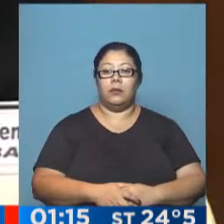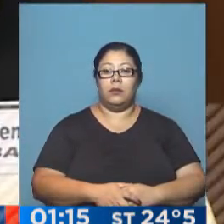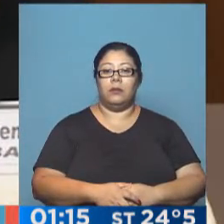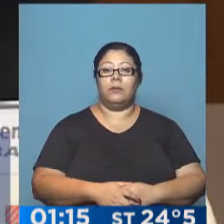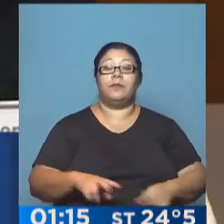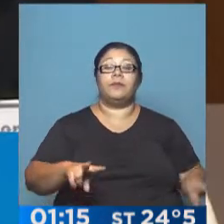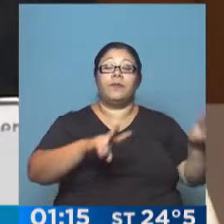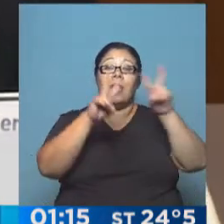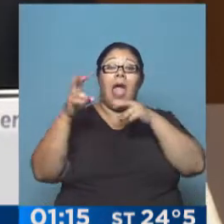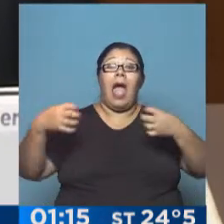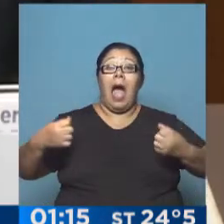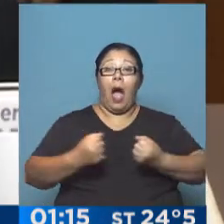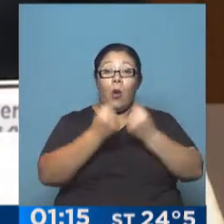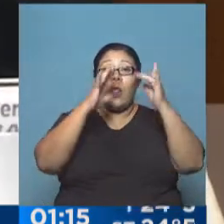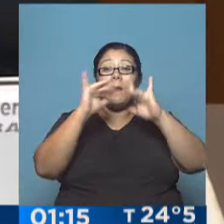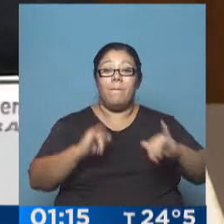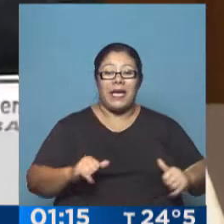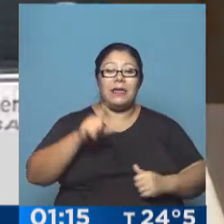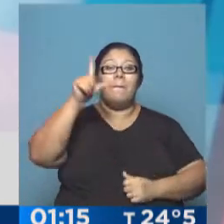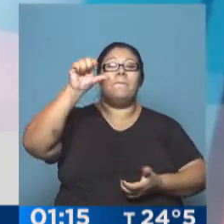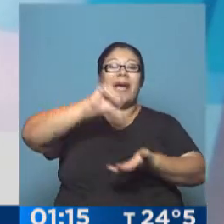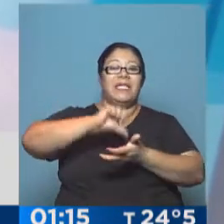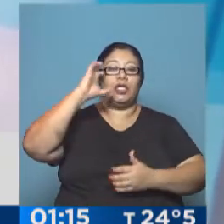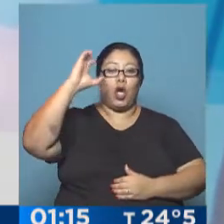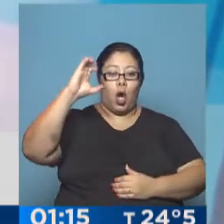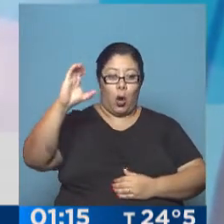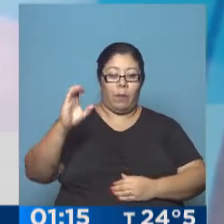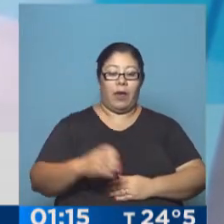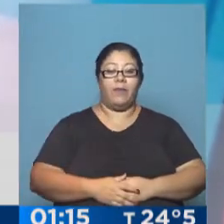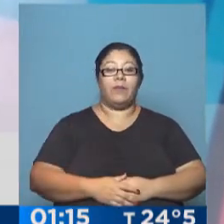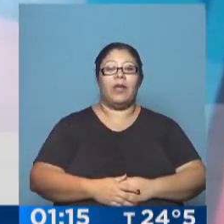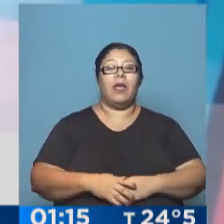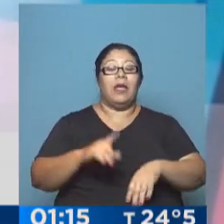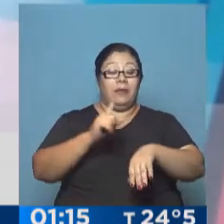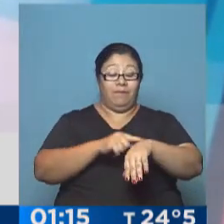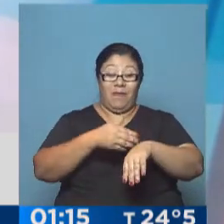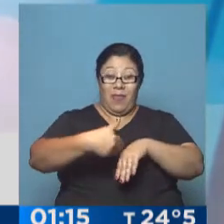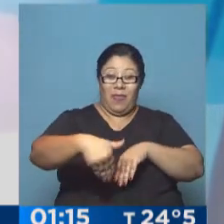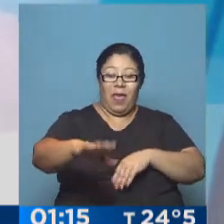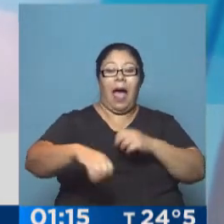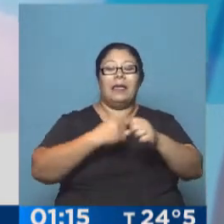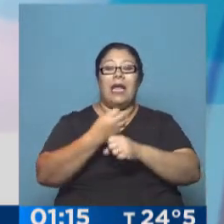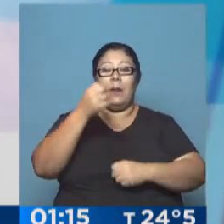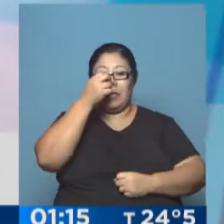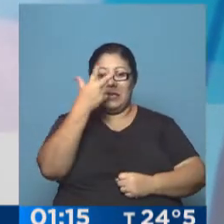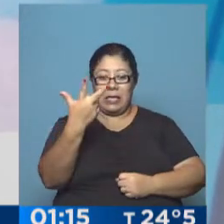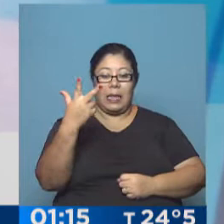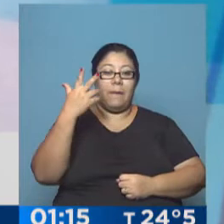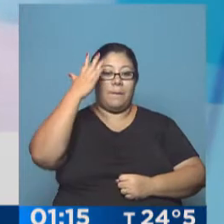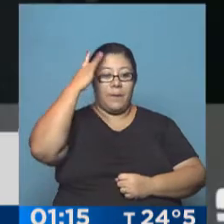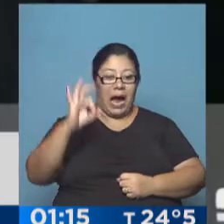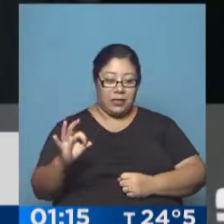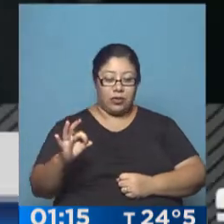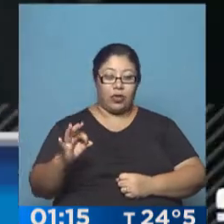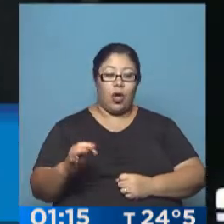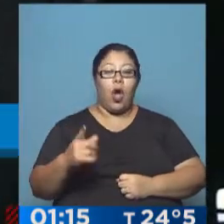Acuerdo de paz en Colombia. Puede requerir más tiempo que los días que faltan hasta el 23 de marzo. Esto lo dijo el representante local de